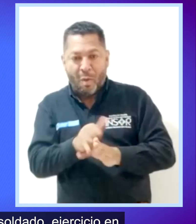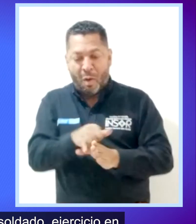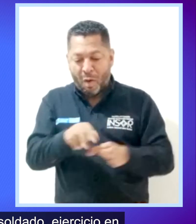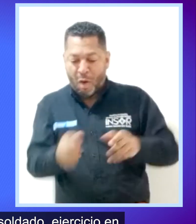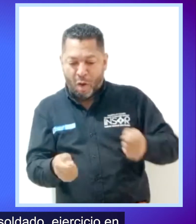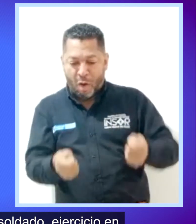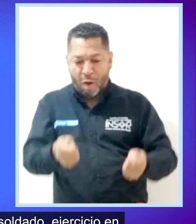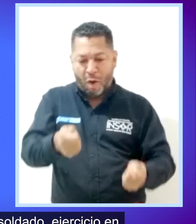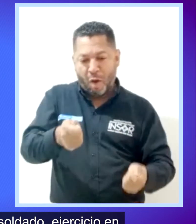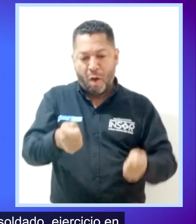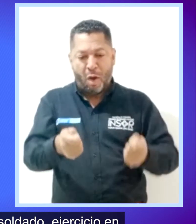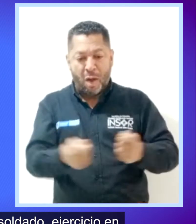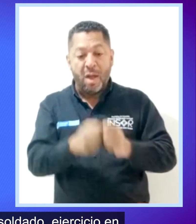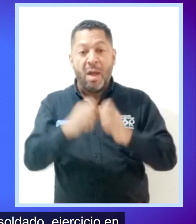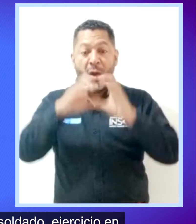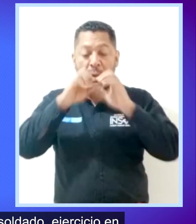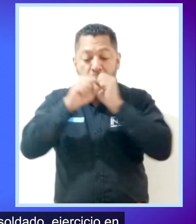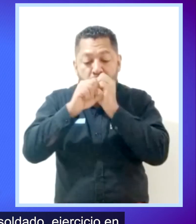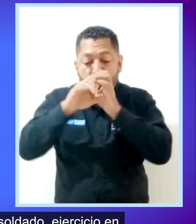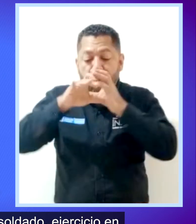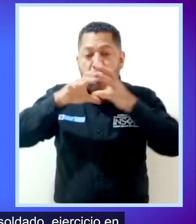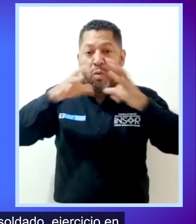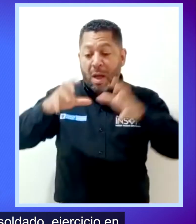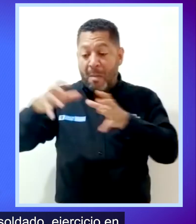trabajo con bombas, pelotas.